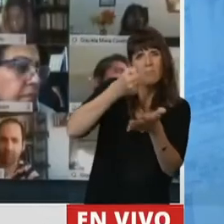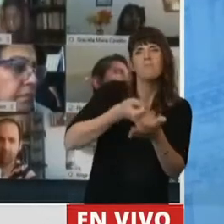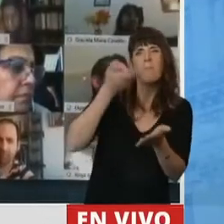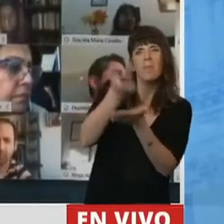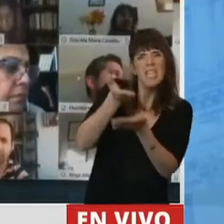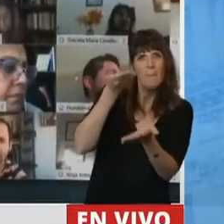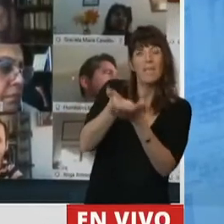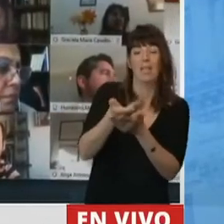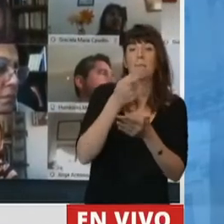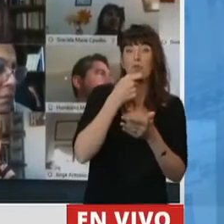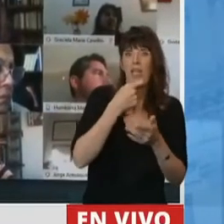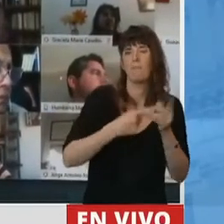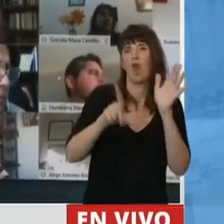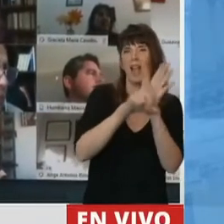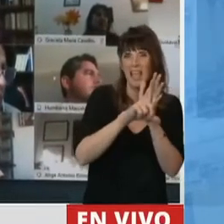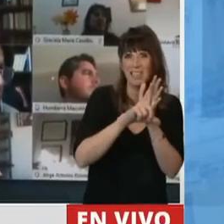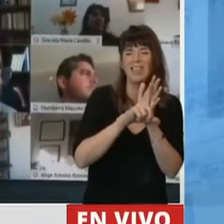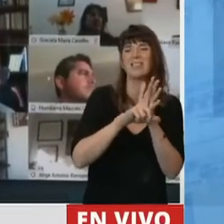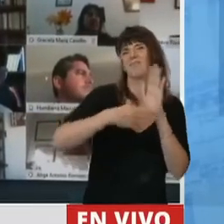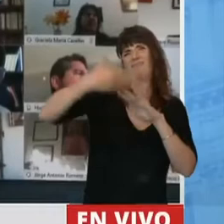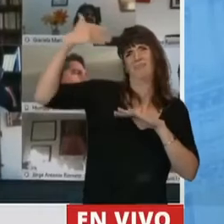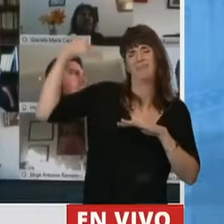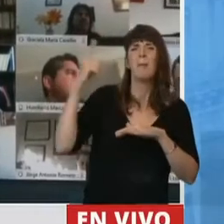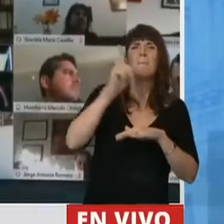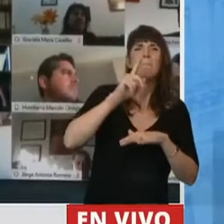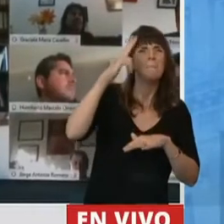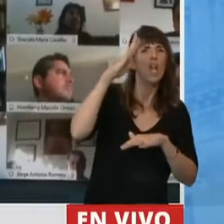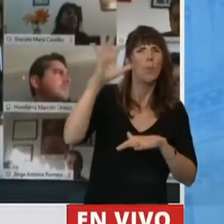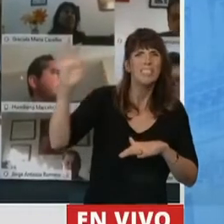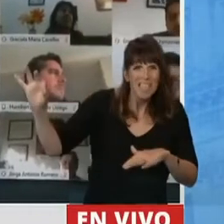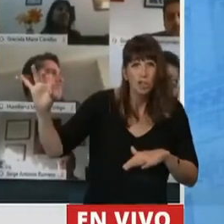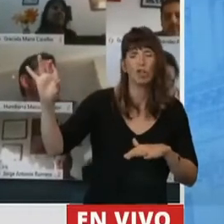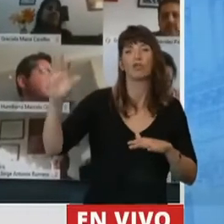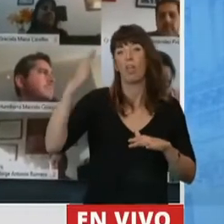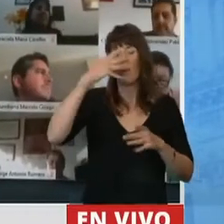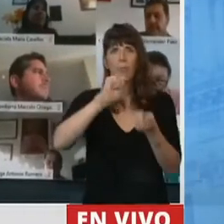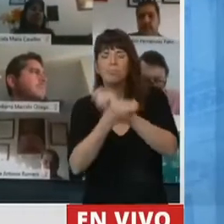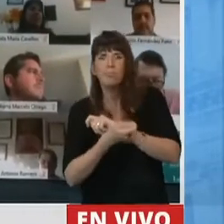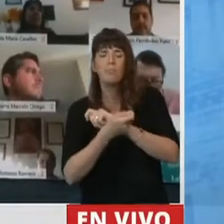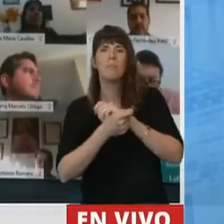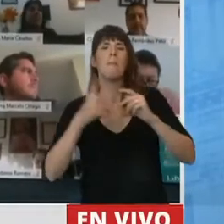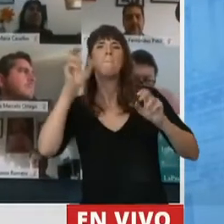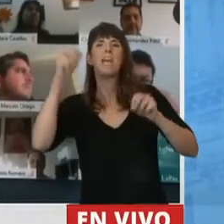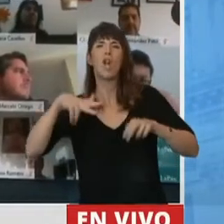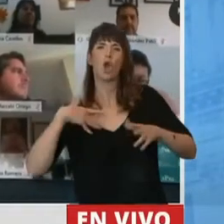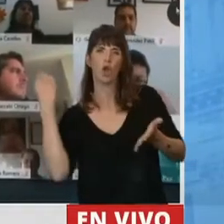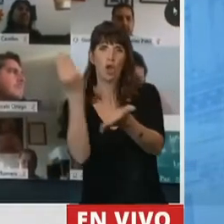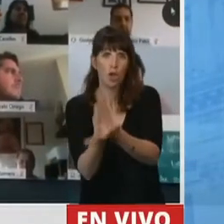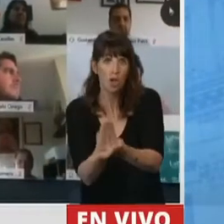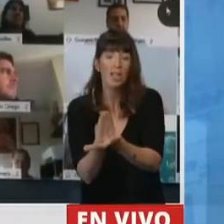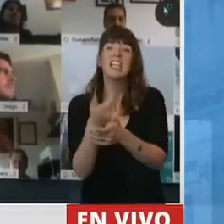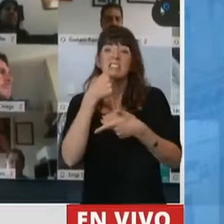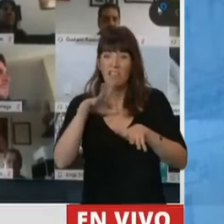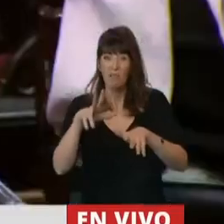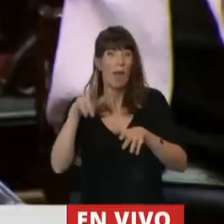pienso en la Argentina, en las luchas de principio del 1900 y después la llegada del peronismo. Si todo eso no hubiera sucedido, el capitalismo hubiera